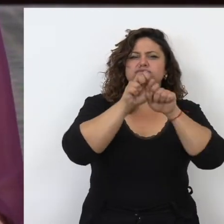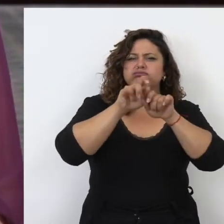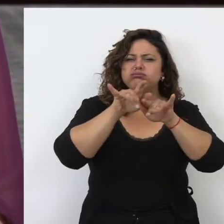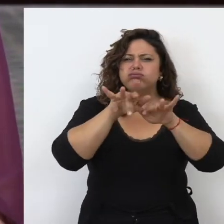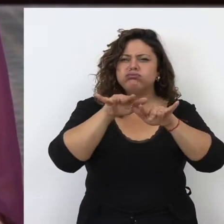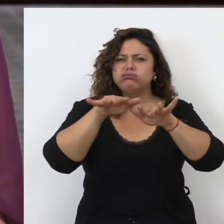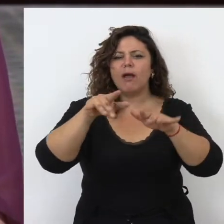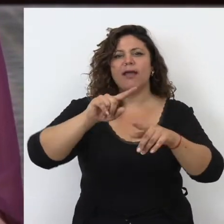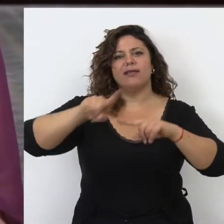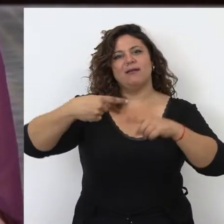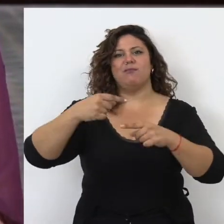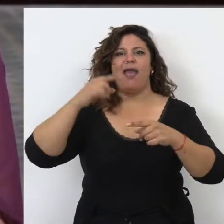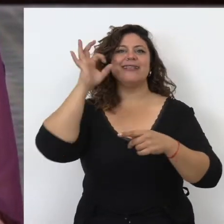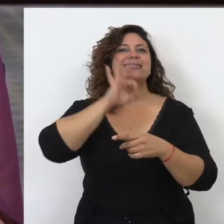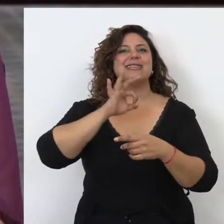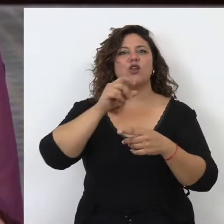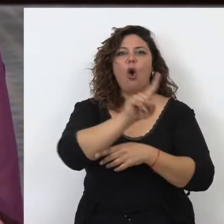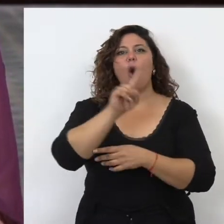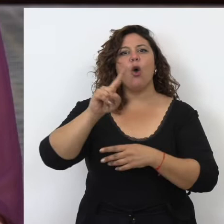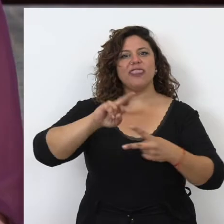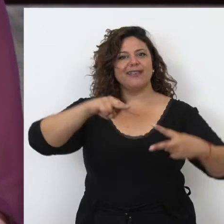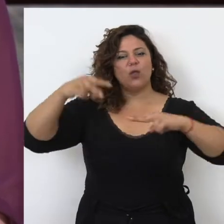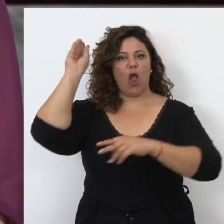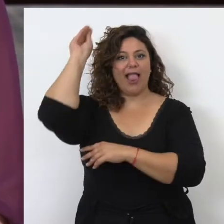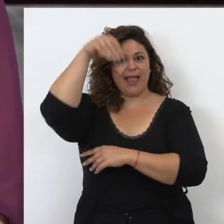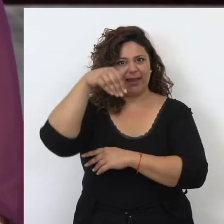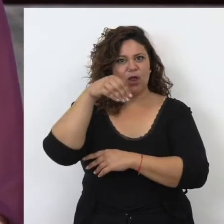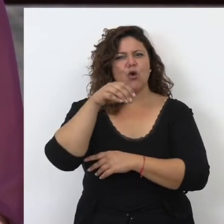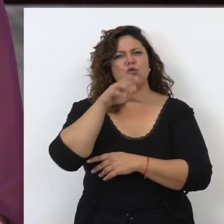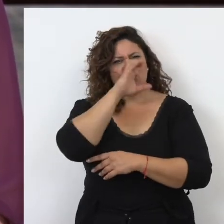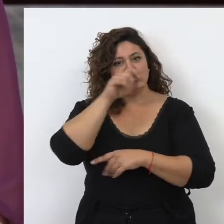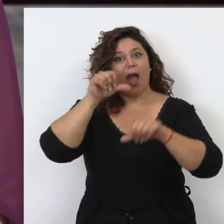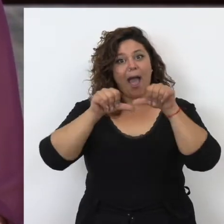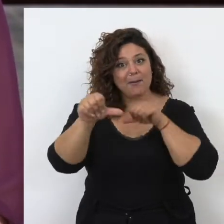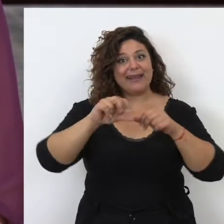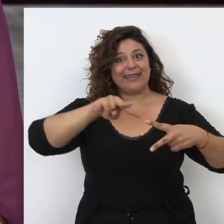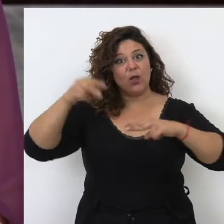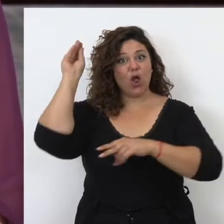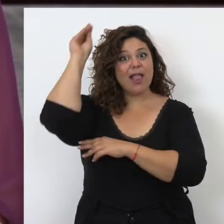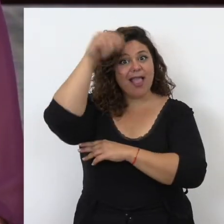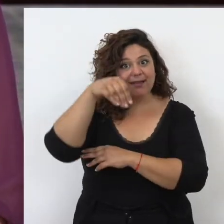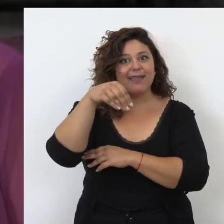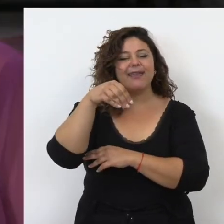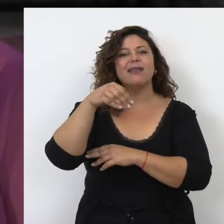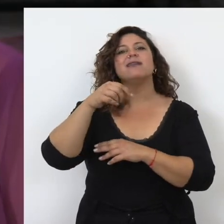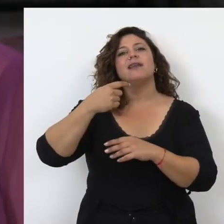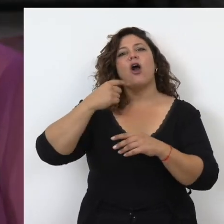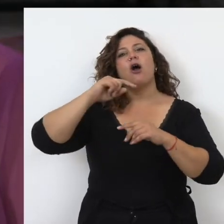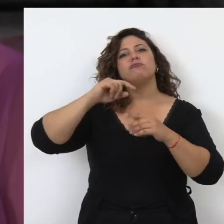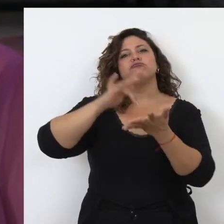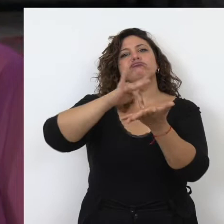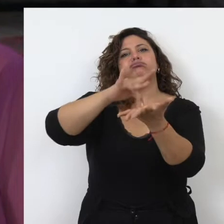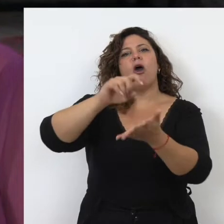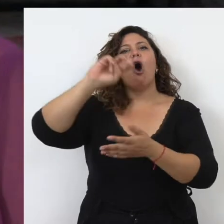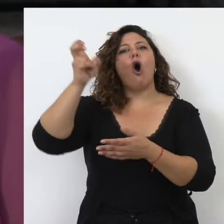Cassino, donde fue traducida al latín en el siglo XI. Y, curiosamente, a partir de esa traducción latina del siglo XI, fue traducida